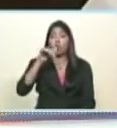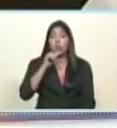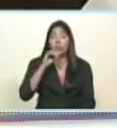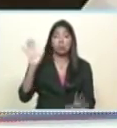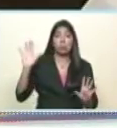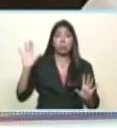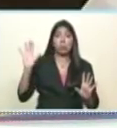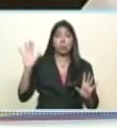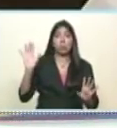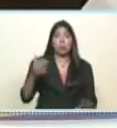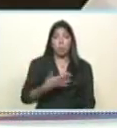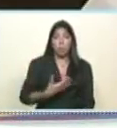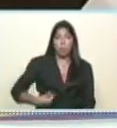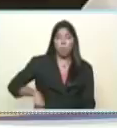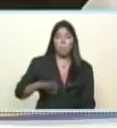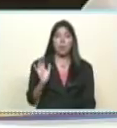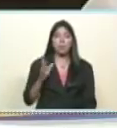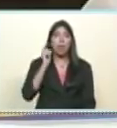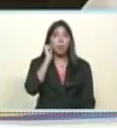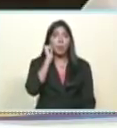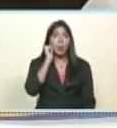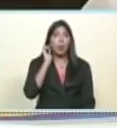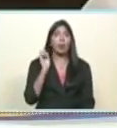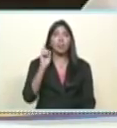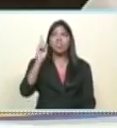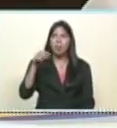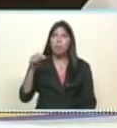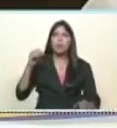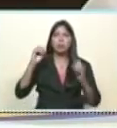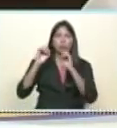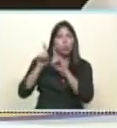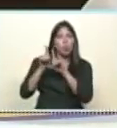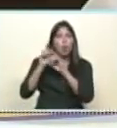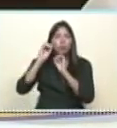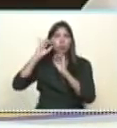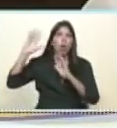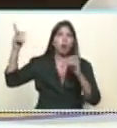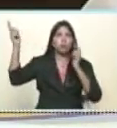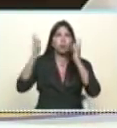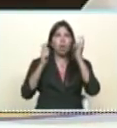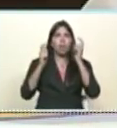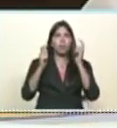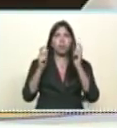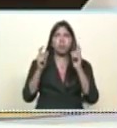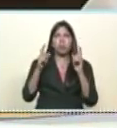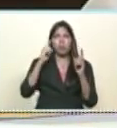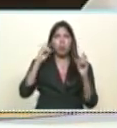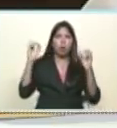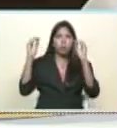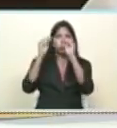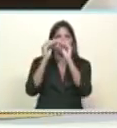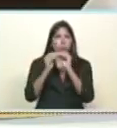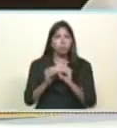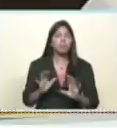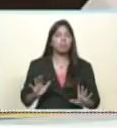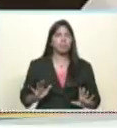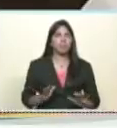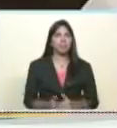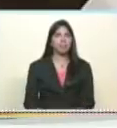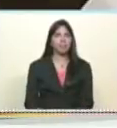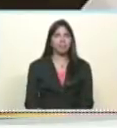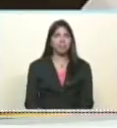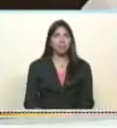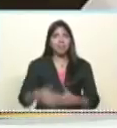Ese es el sueño de nuestro comandante Chávez y es el sueño compartido que tenemos con nuestro comandante. Así que,